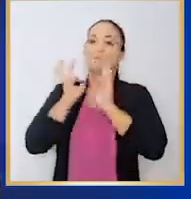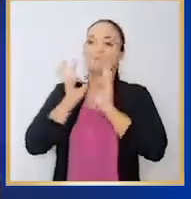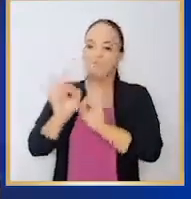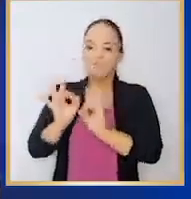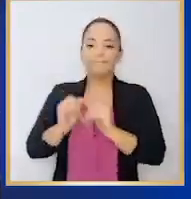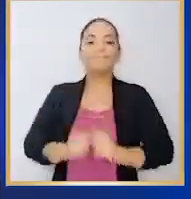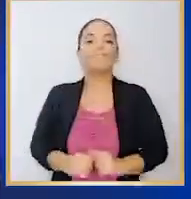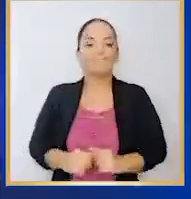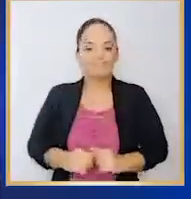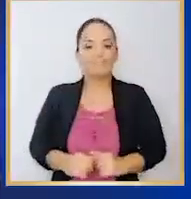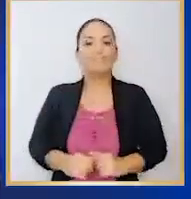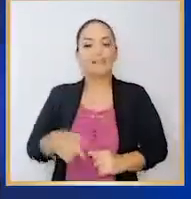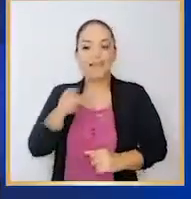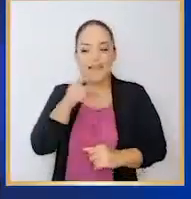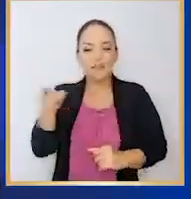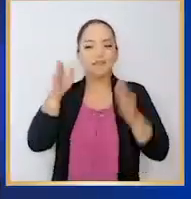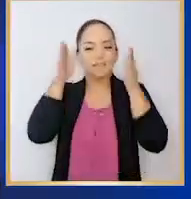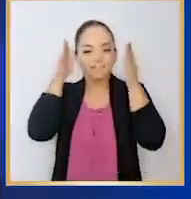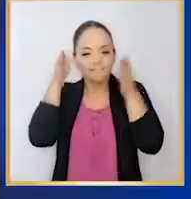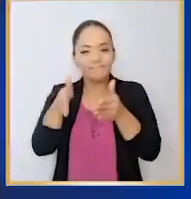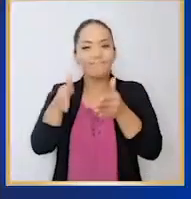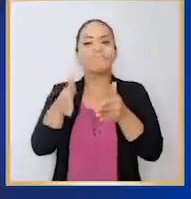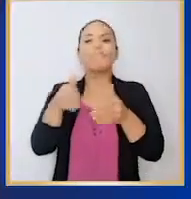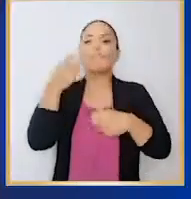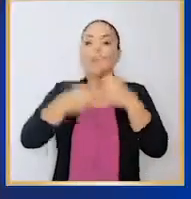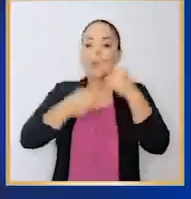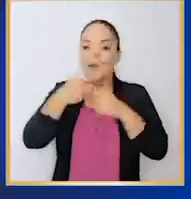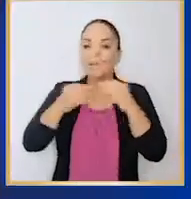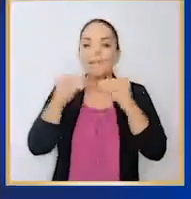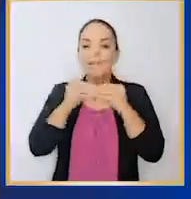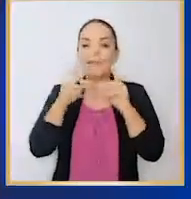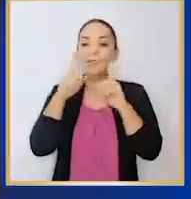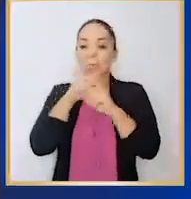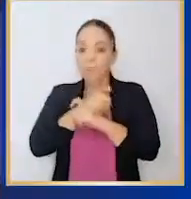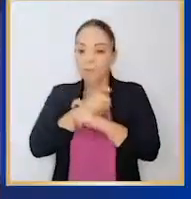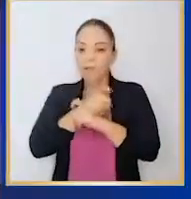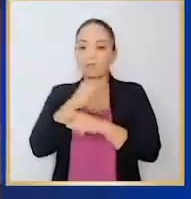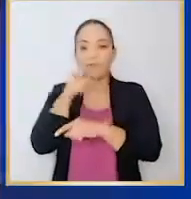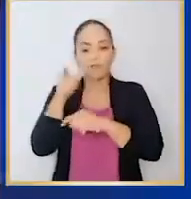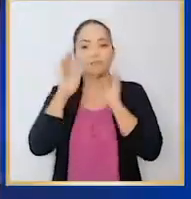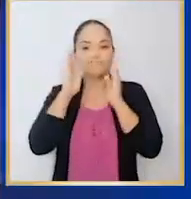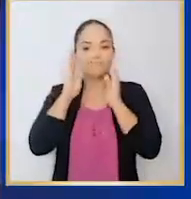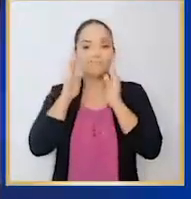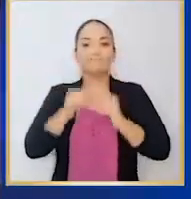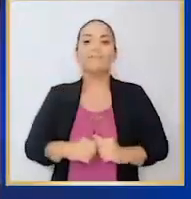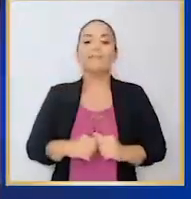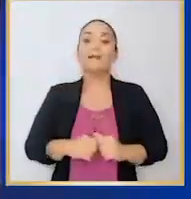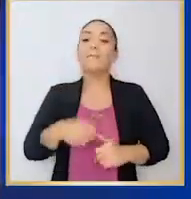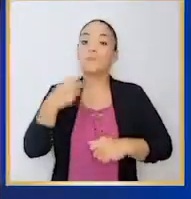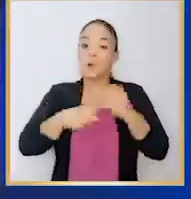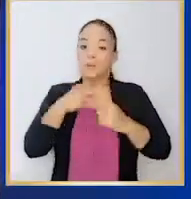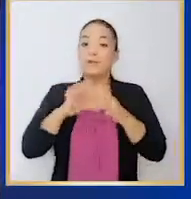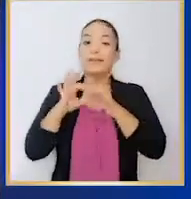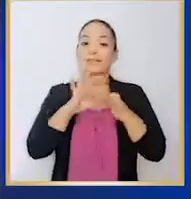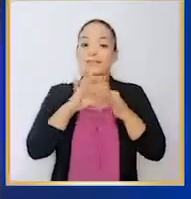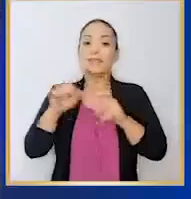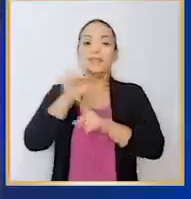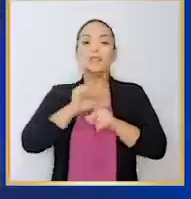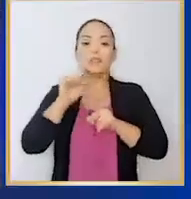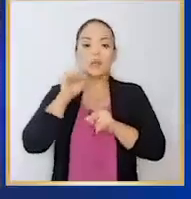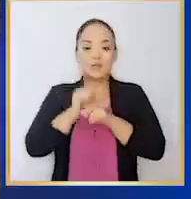su parte en atacar los problemas más difíciles relacionados con ese fenómeno